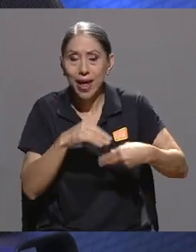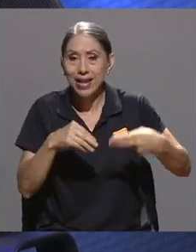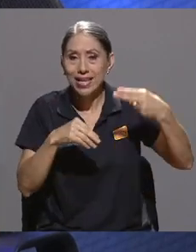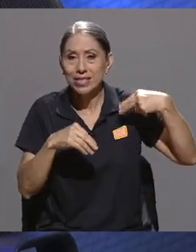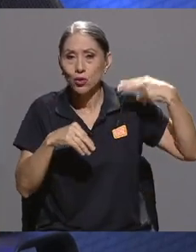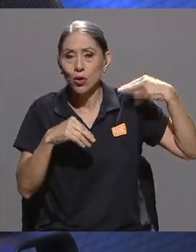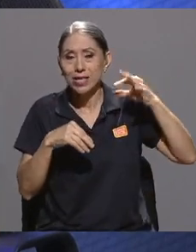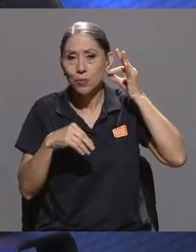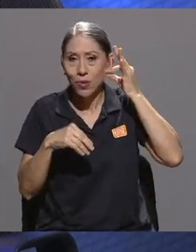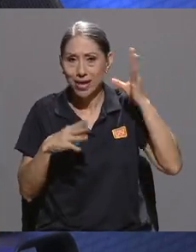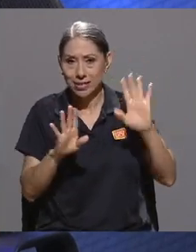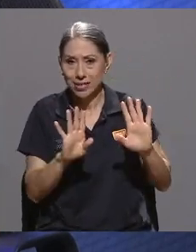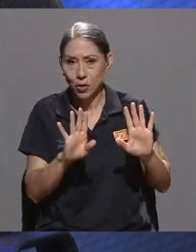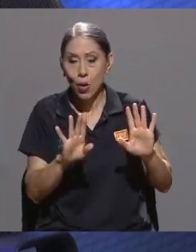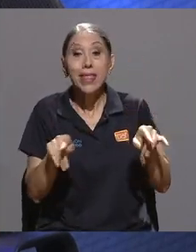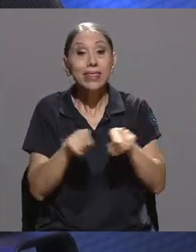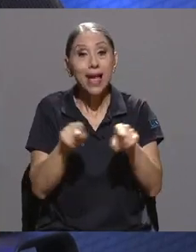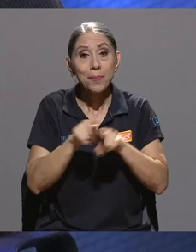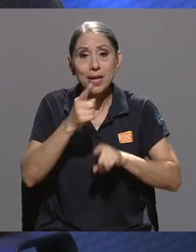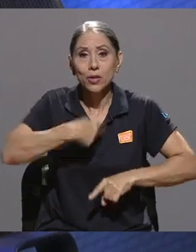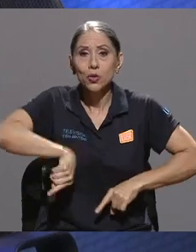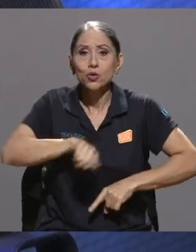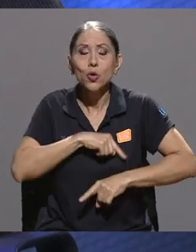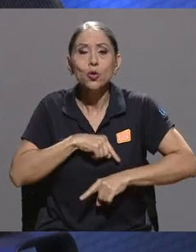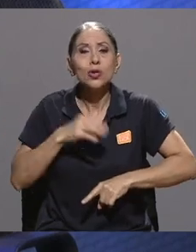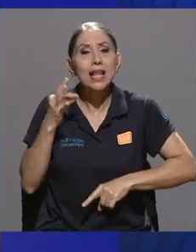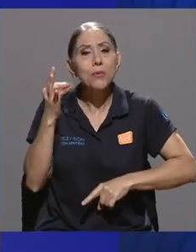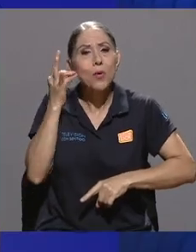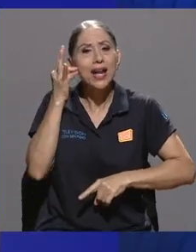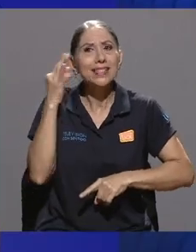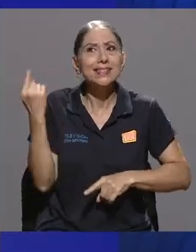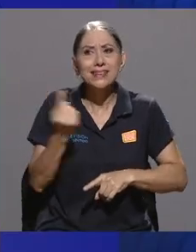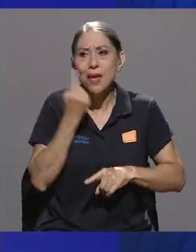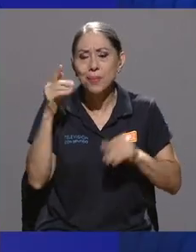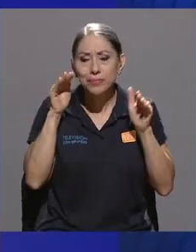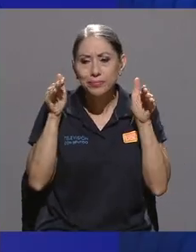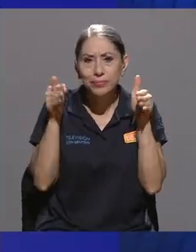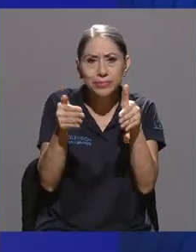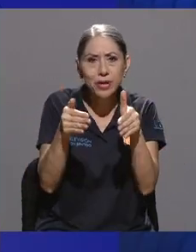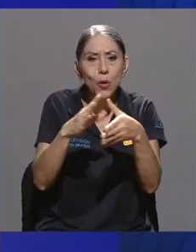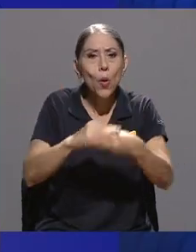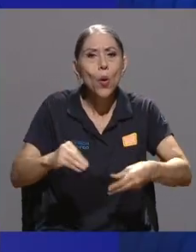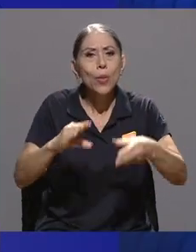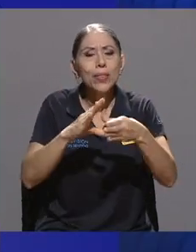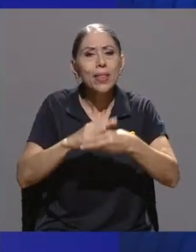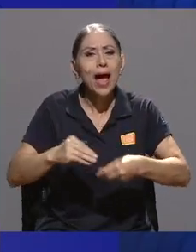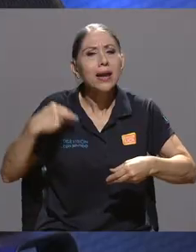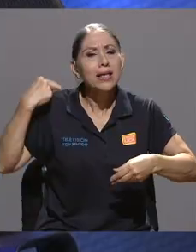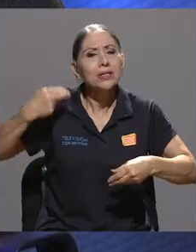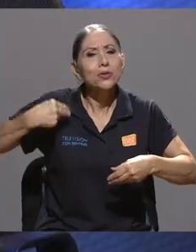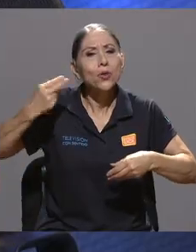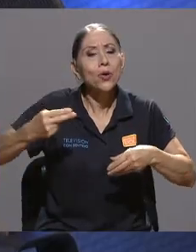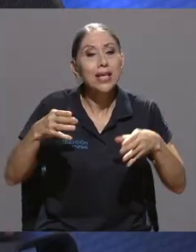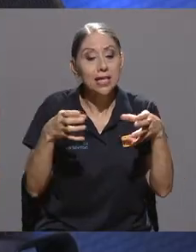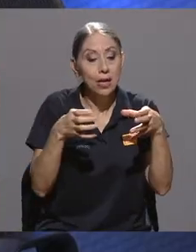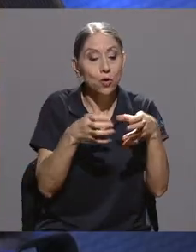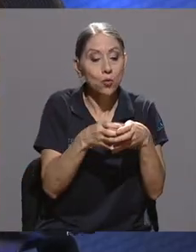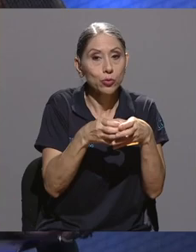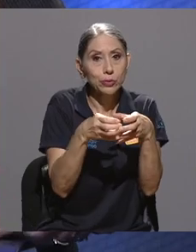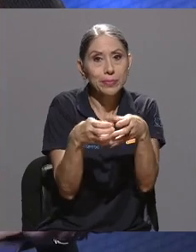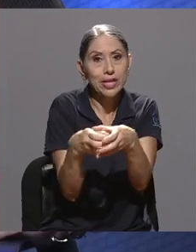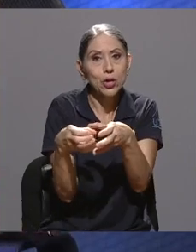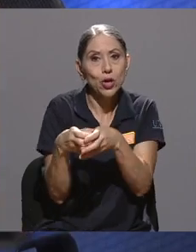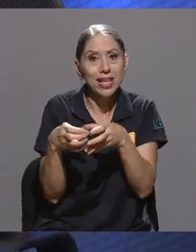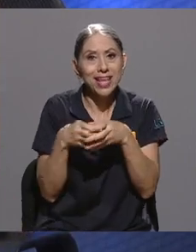mujeres tendemos a contar historias de minorías. Entonces, creo que eso es lo importante. No es como quitarle valor a las